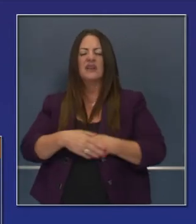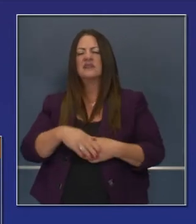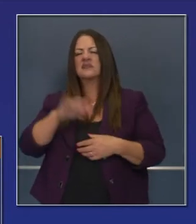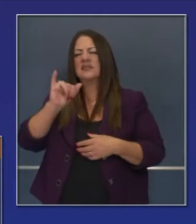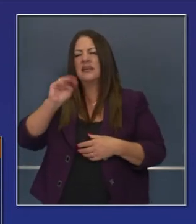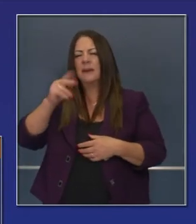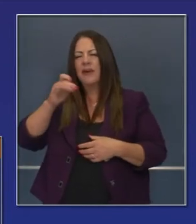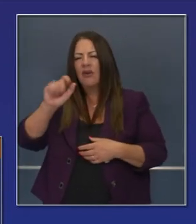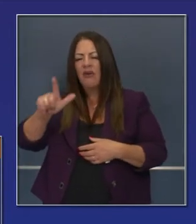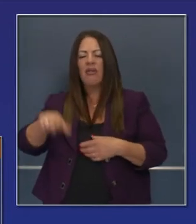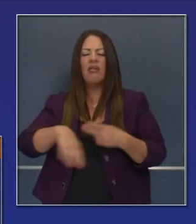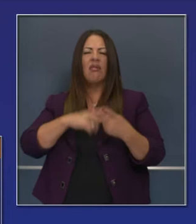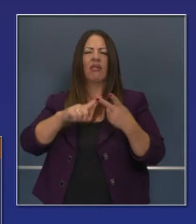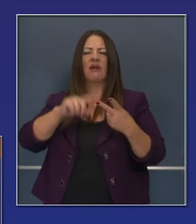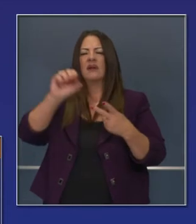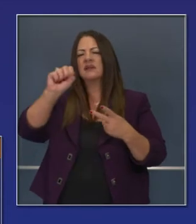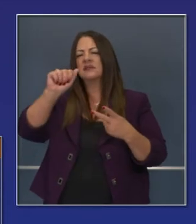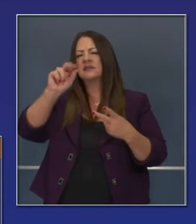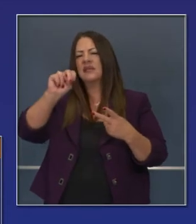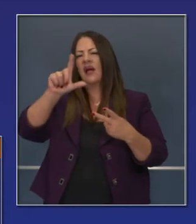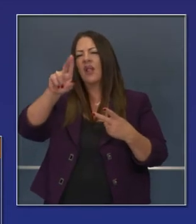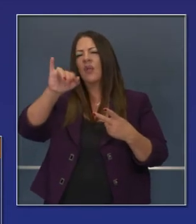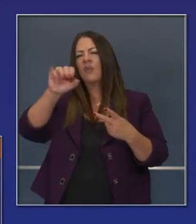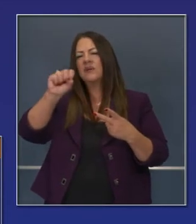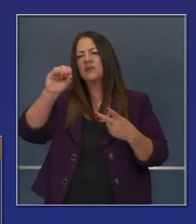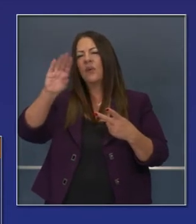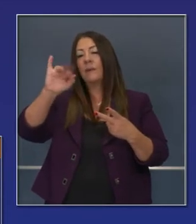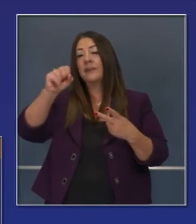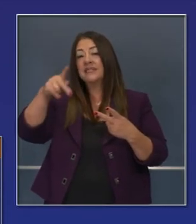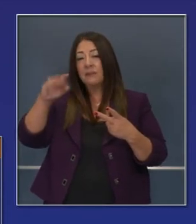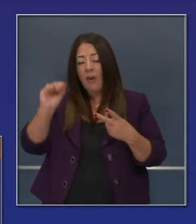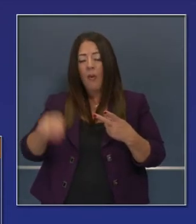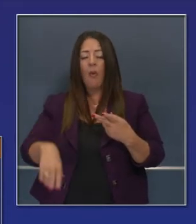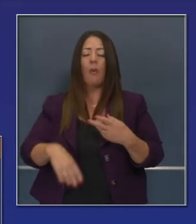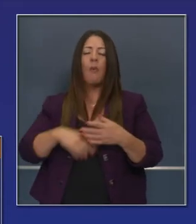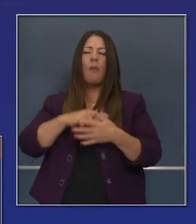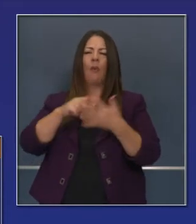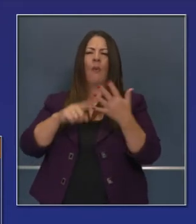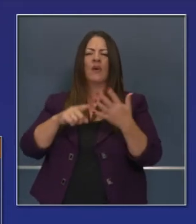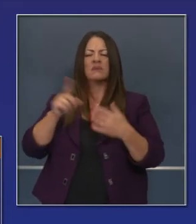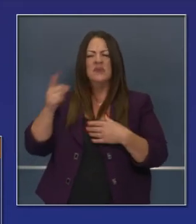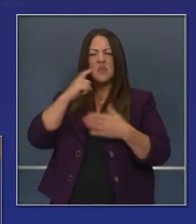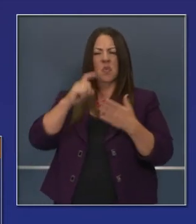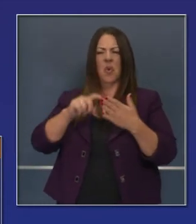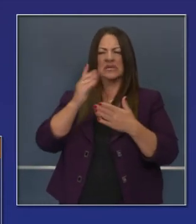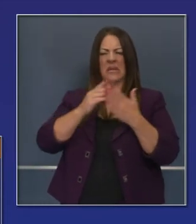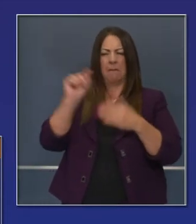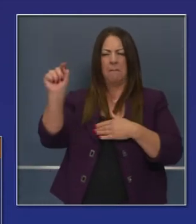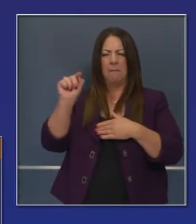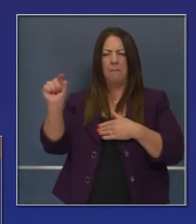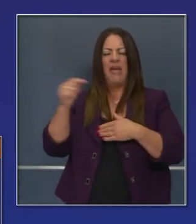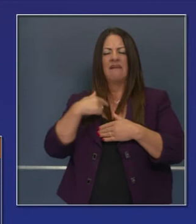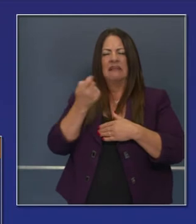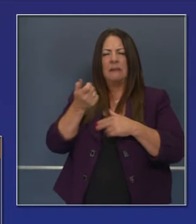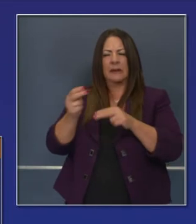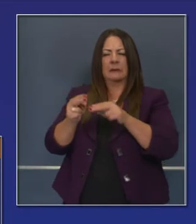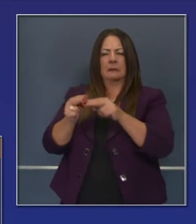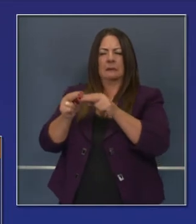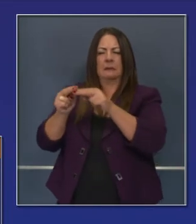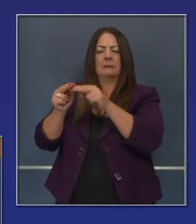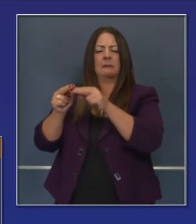cerca de San Luis Obispo también, donde estamos monitoreando aumentos